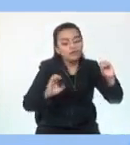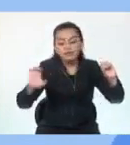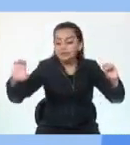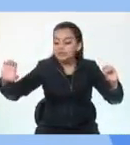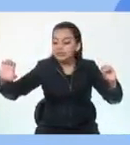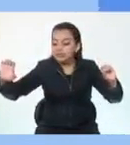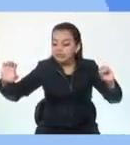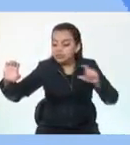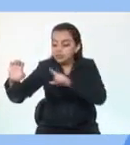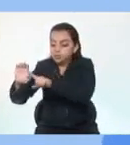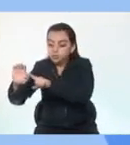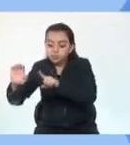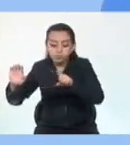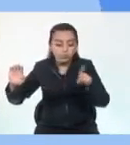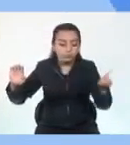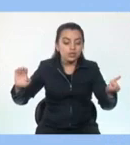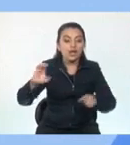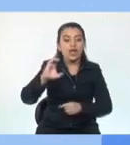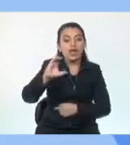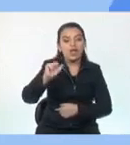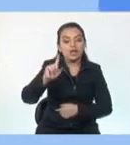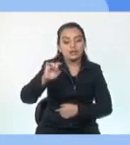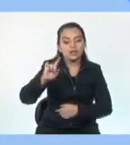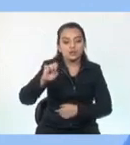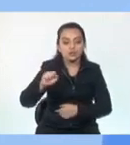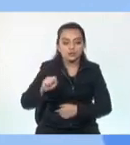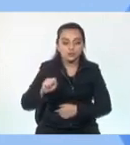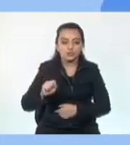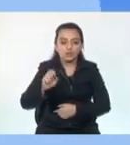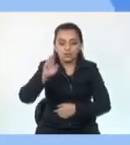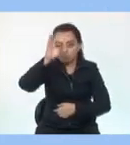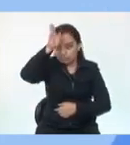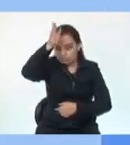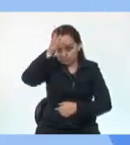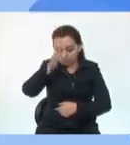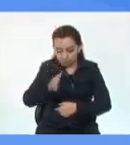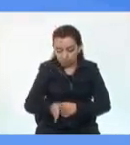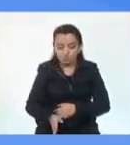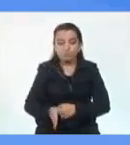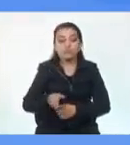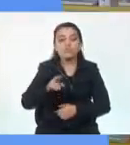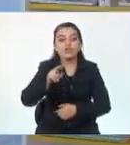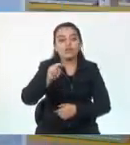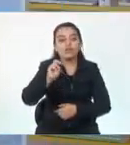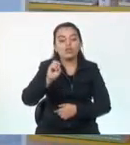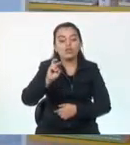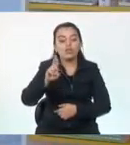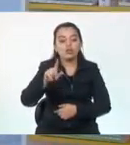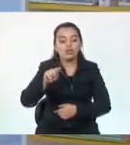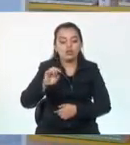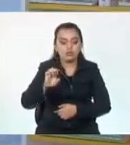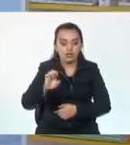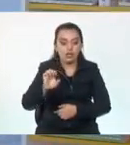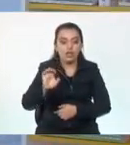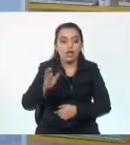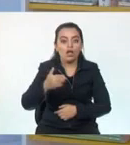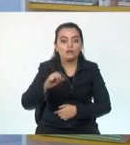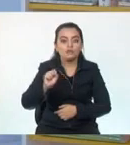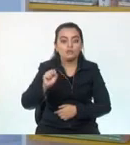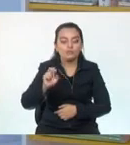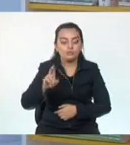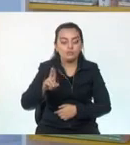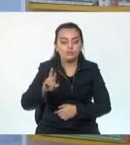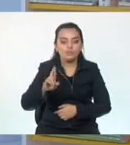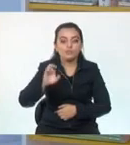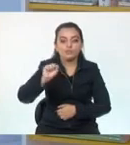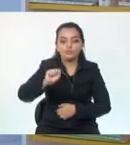las avenidas tienen sentido de norte a sur o viceversa. Después de